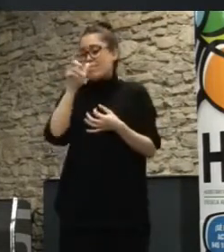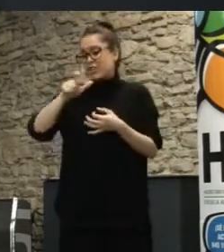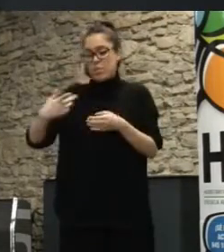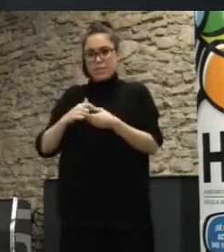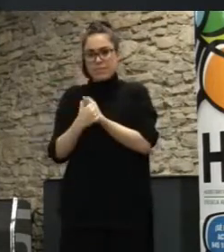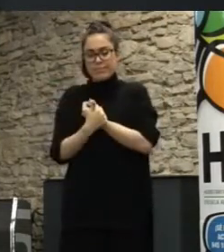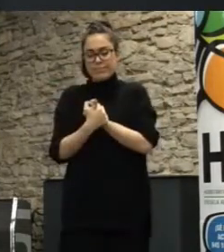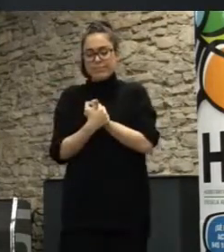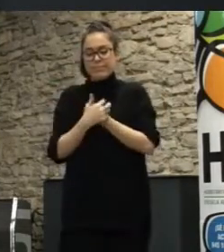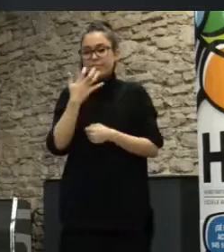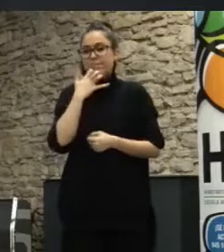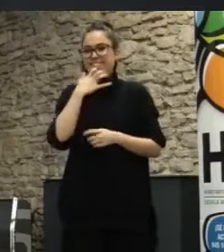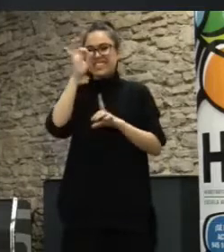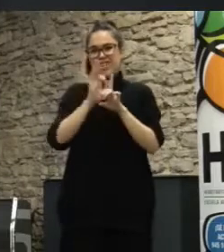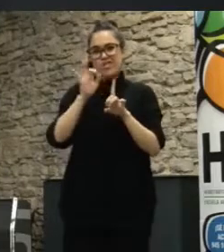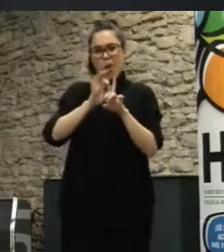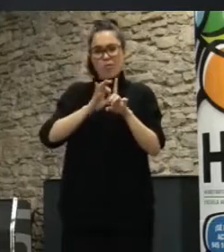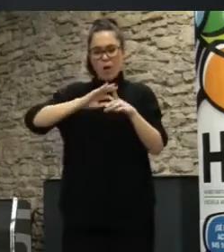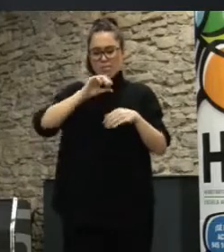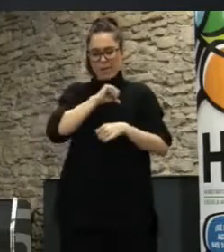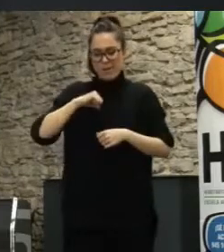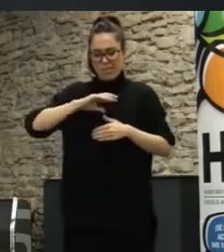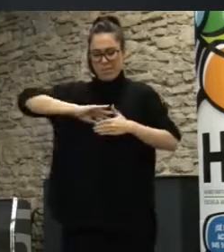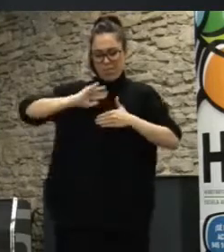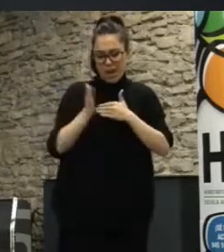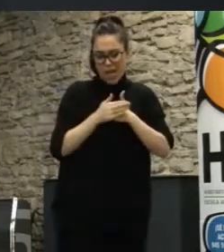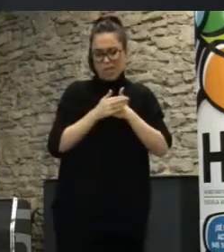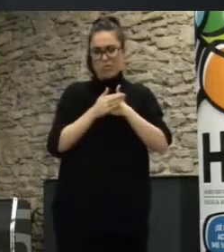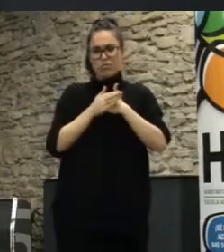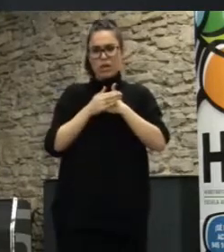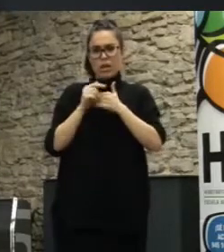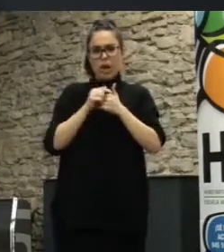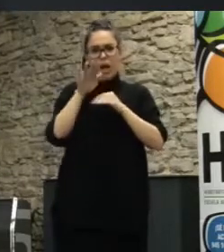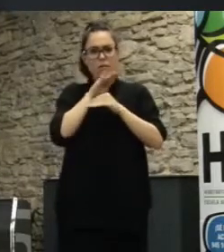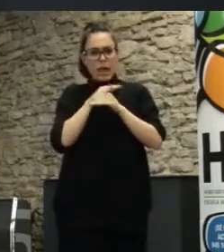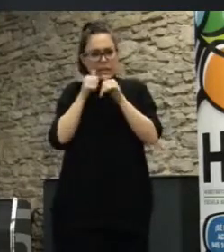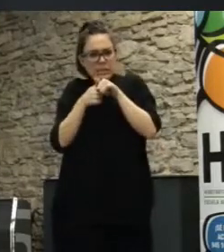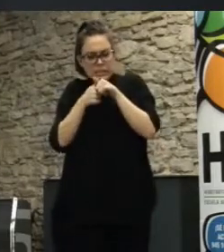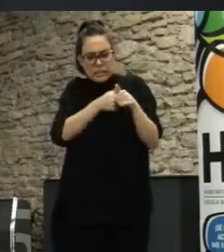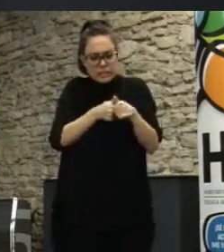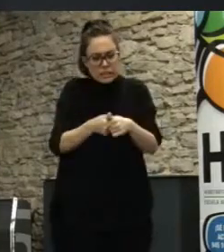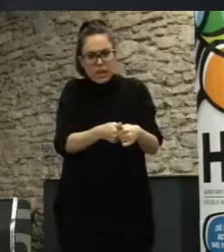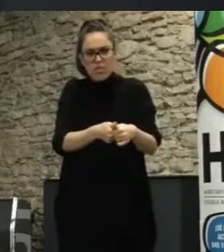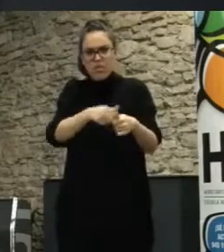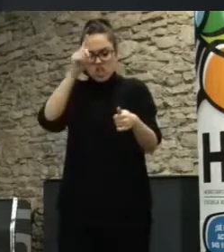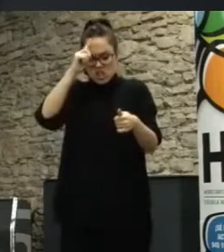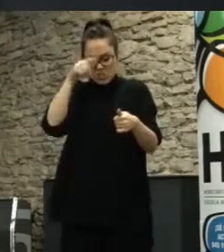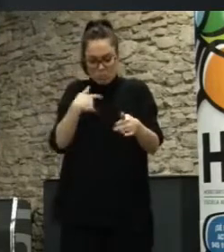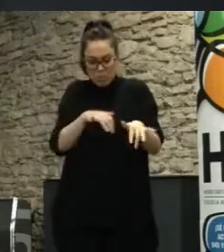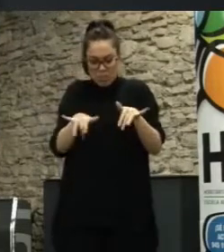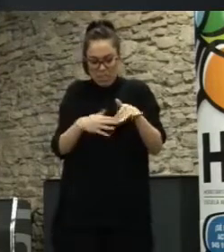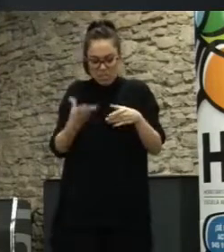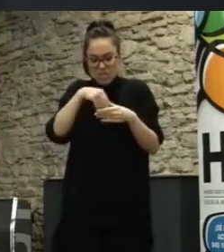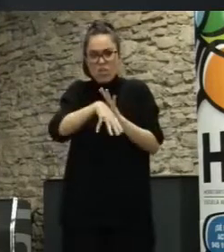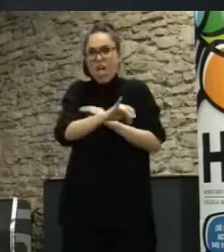si decía Madrid fuera un software privativo cerrado hecho por Microsoft en el que te espían y no sabes lo que tienes dentro en el